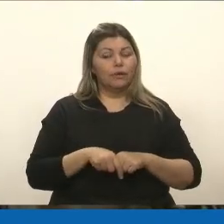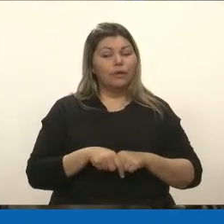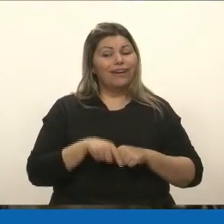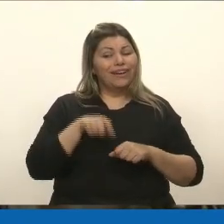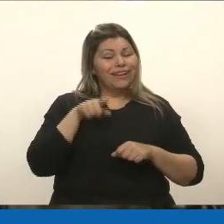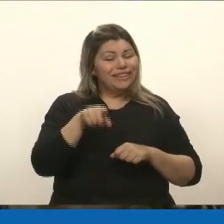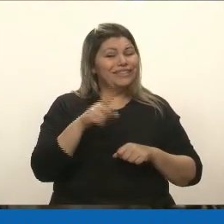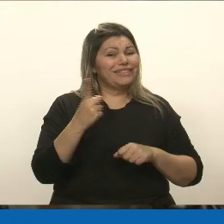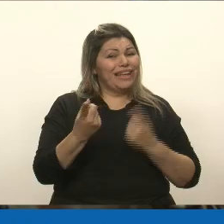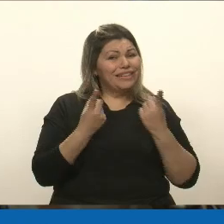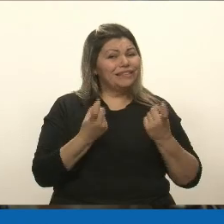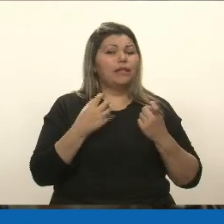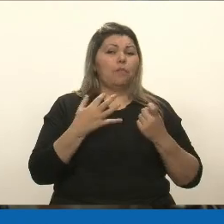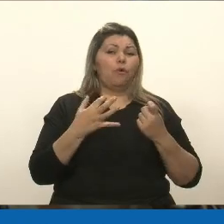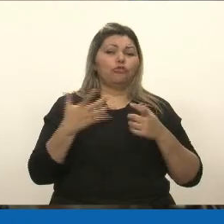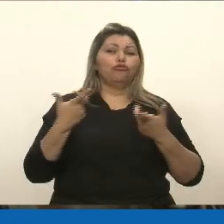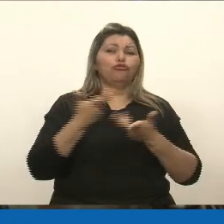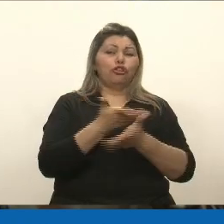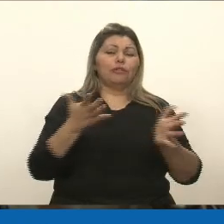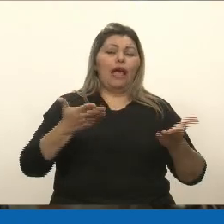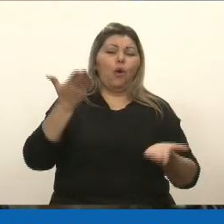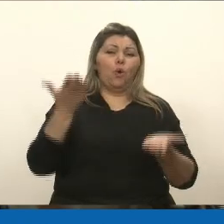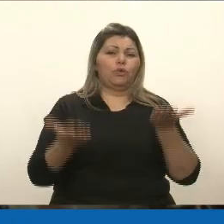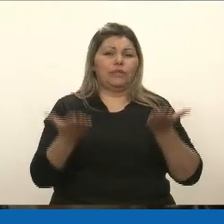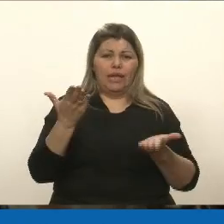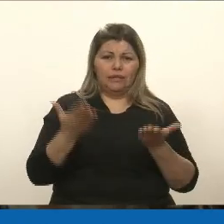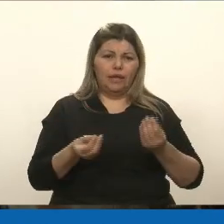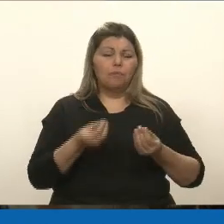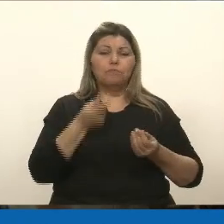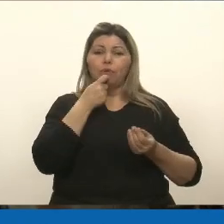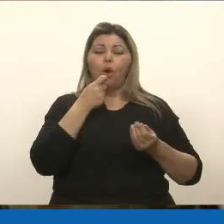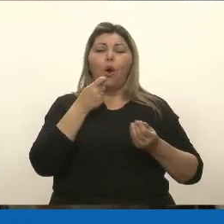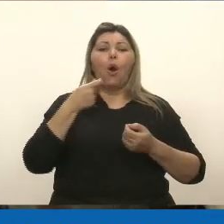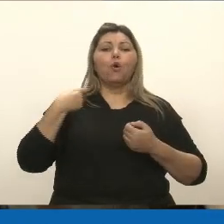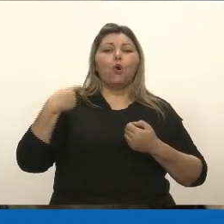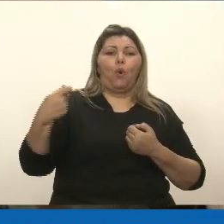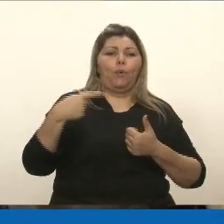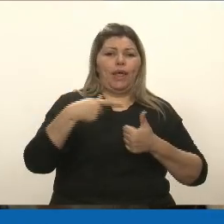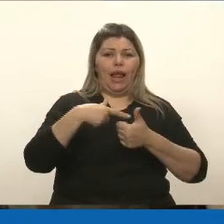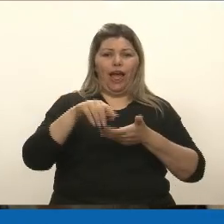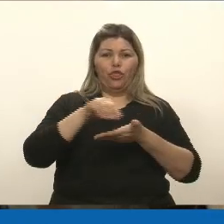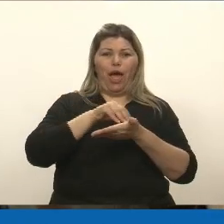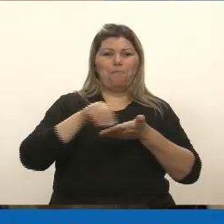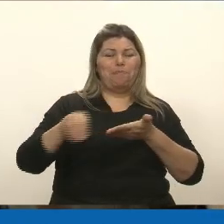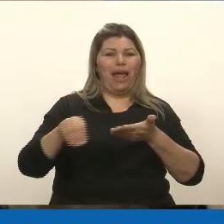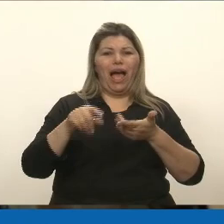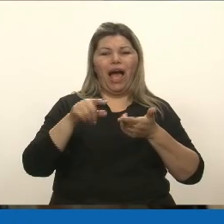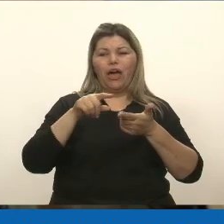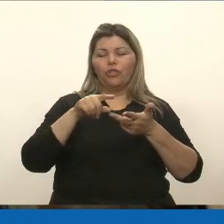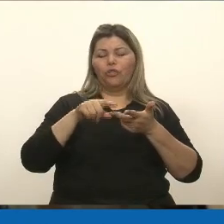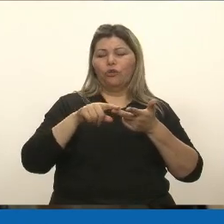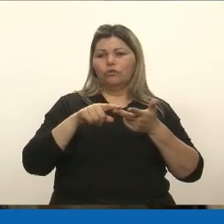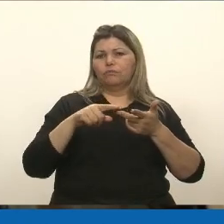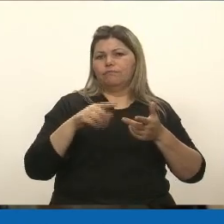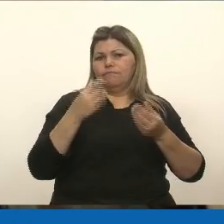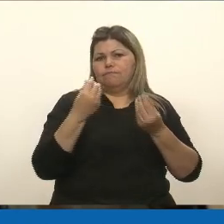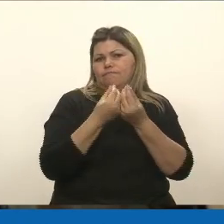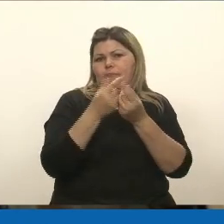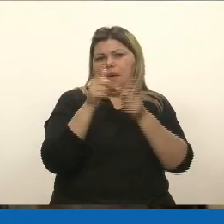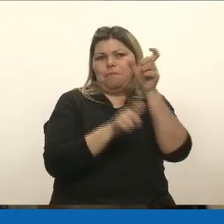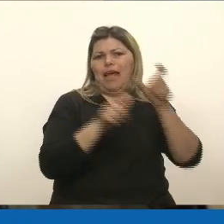social. Para los jubilados, para los empleados, para toda la gente que vio desde su casa